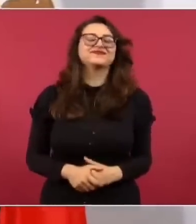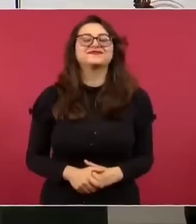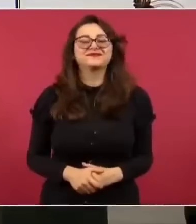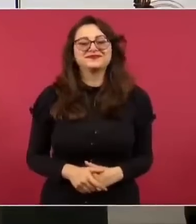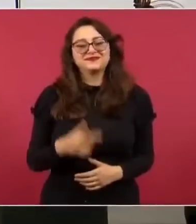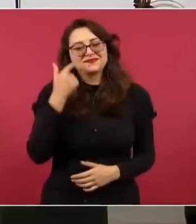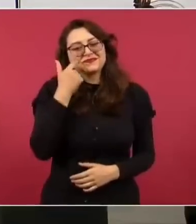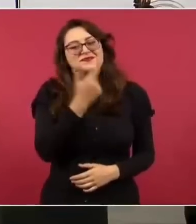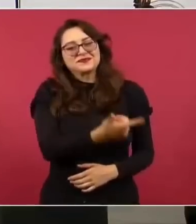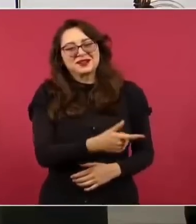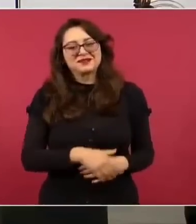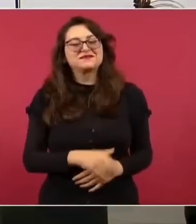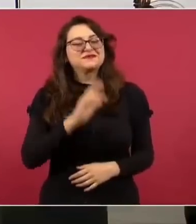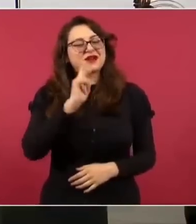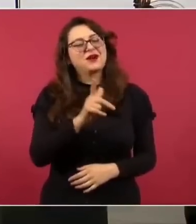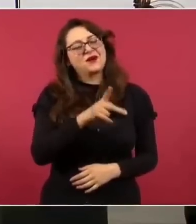Pongo en la Krause mejor.